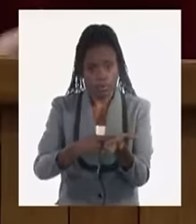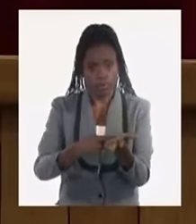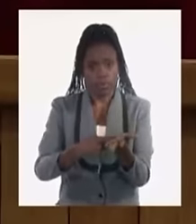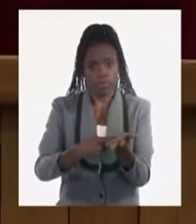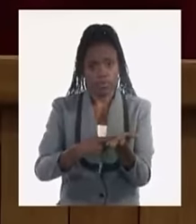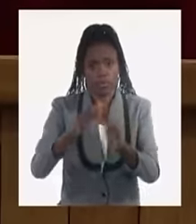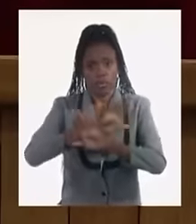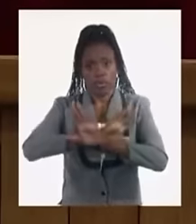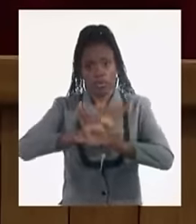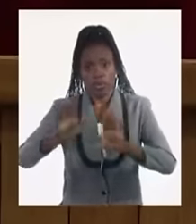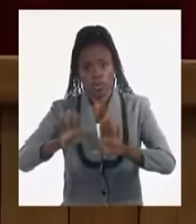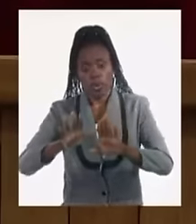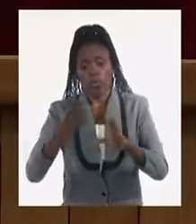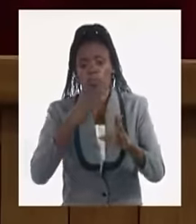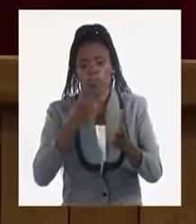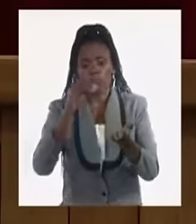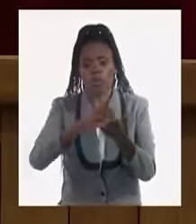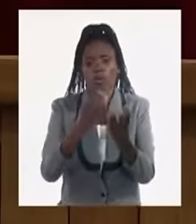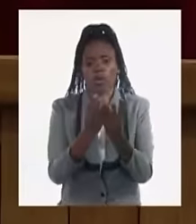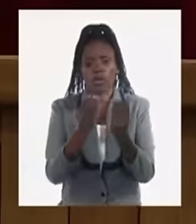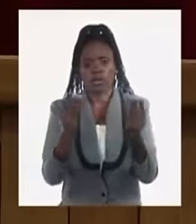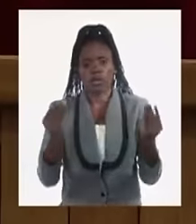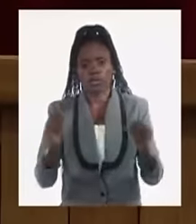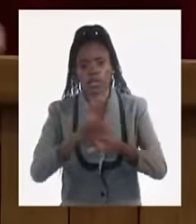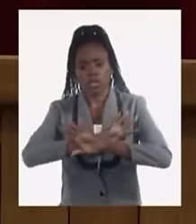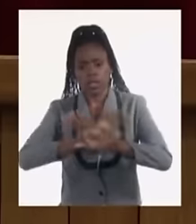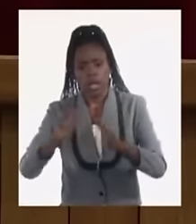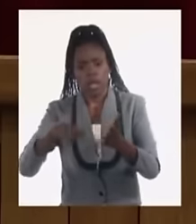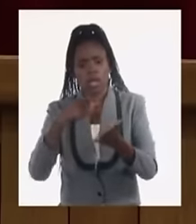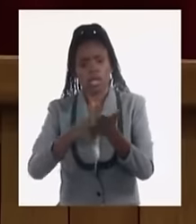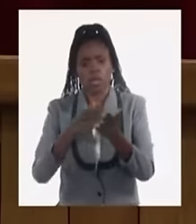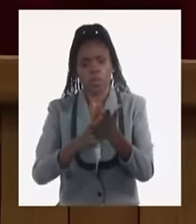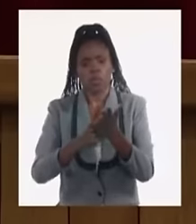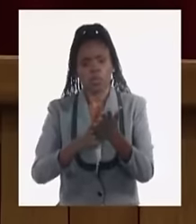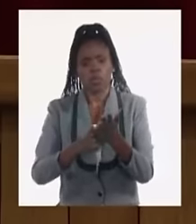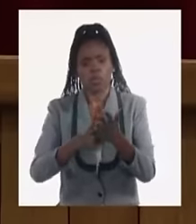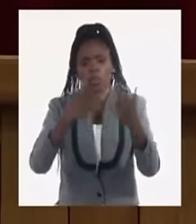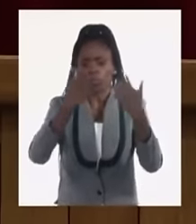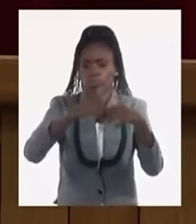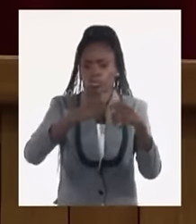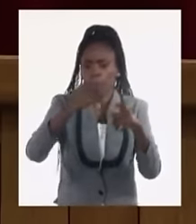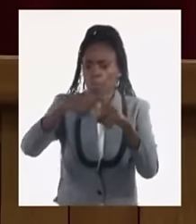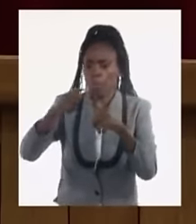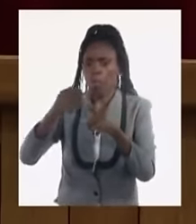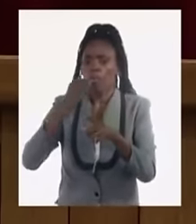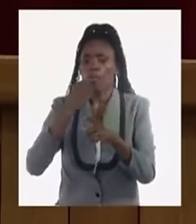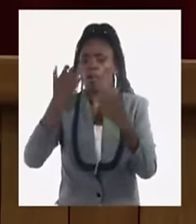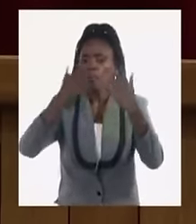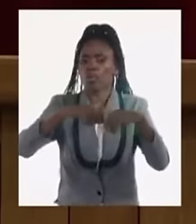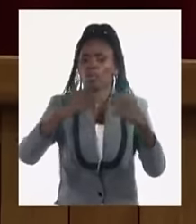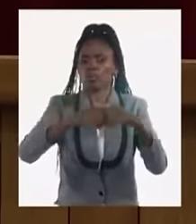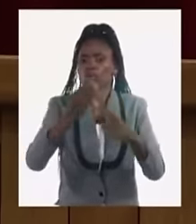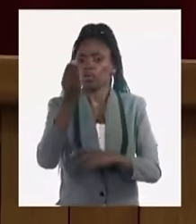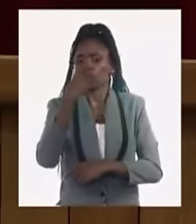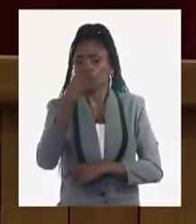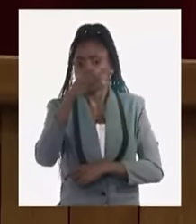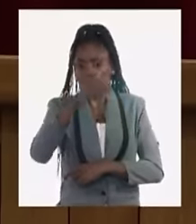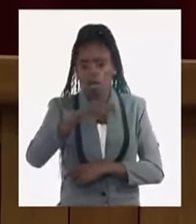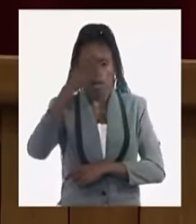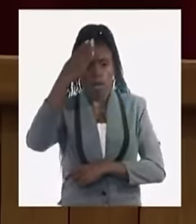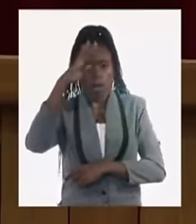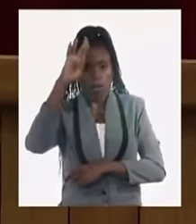ustedes pongan las tierras, vamos a financiar insumos, productos para poder producir alimentos en el país.